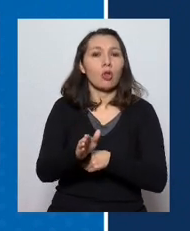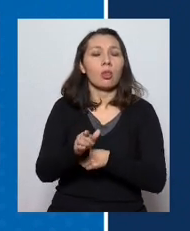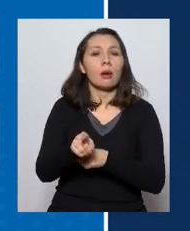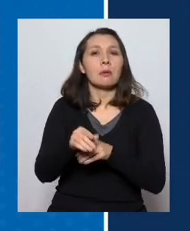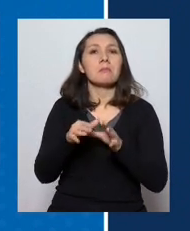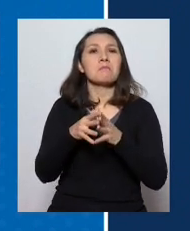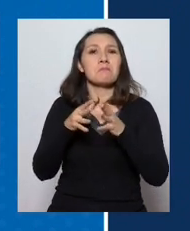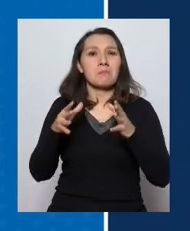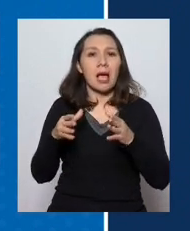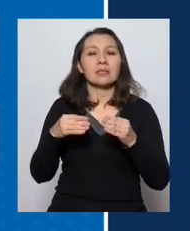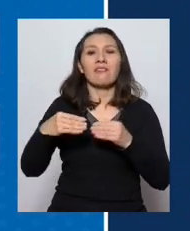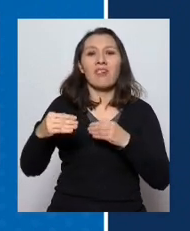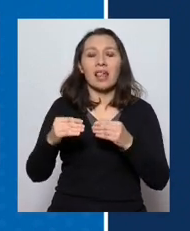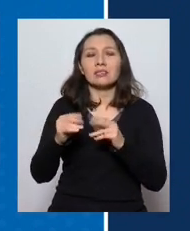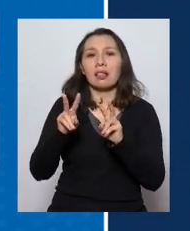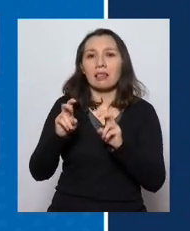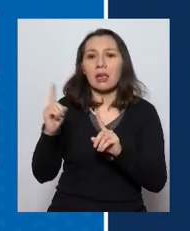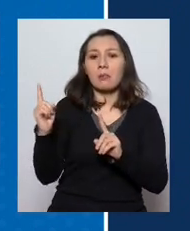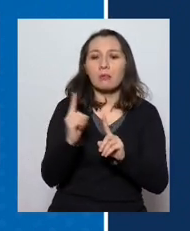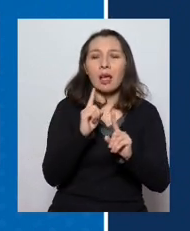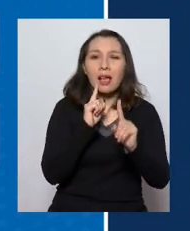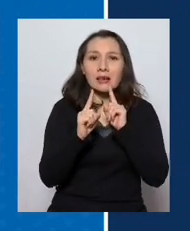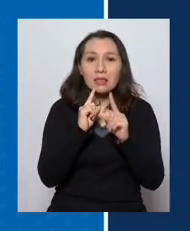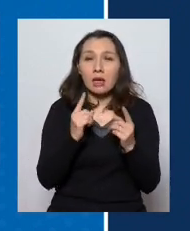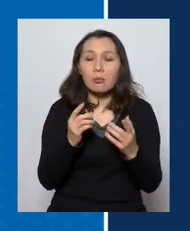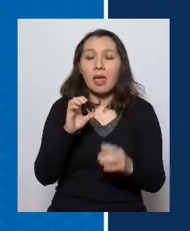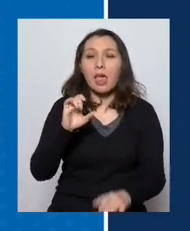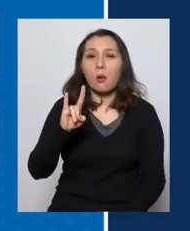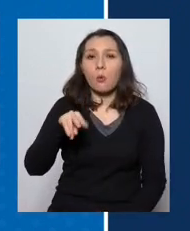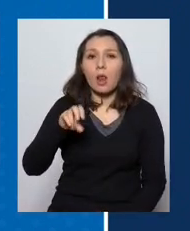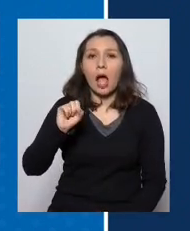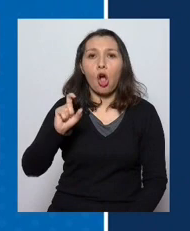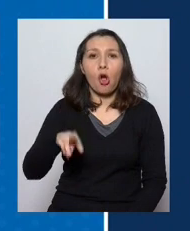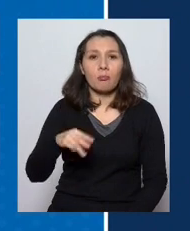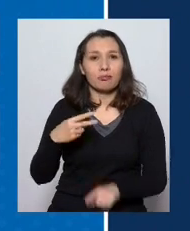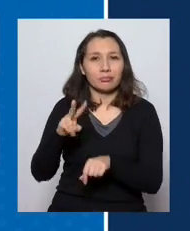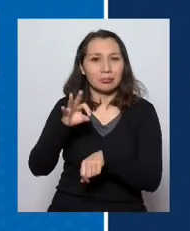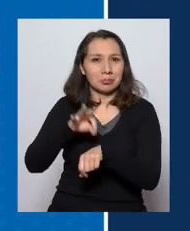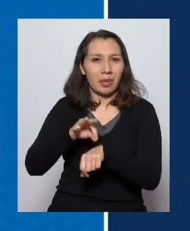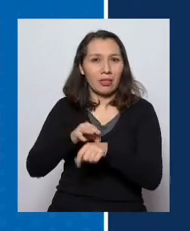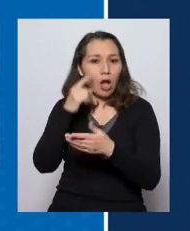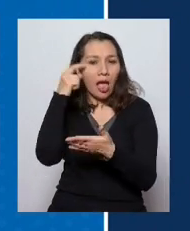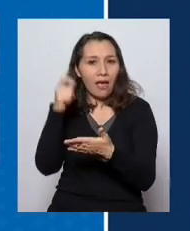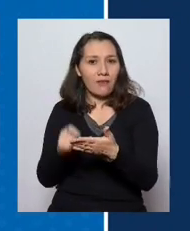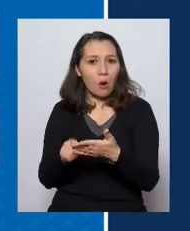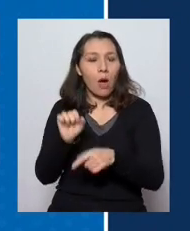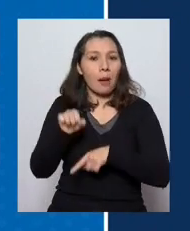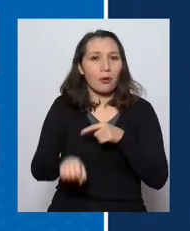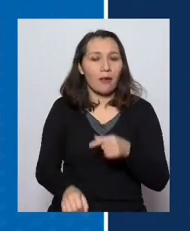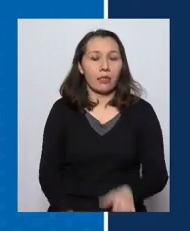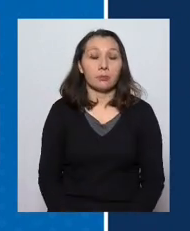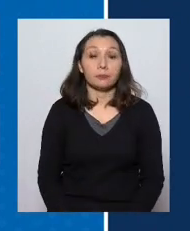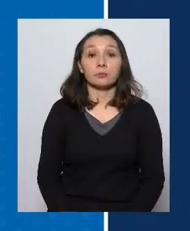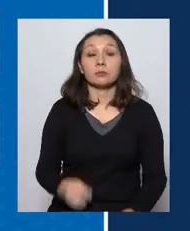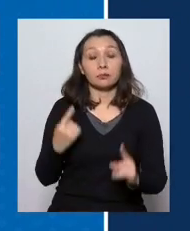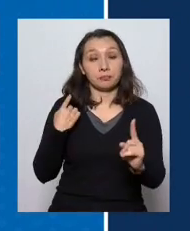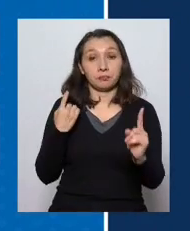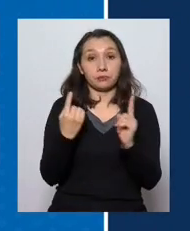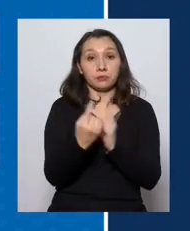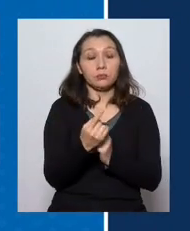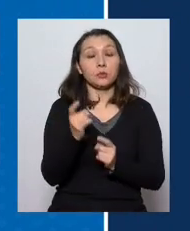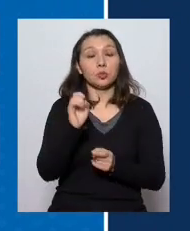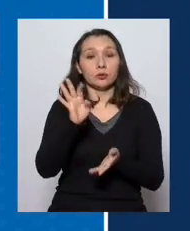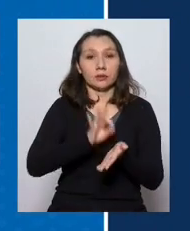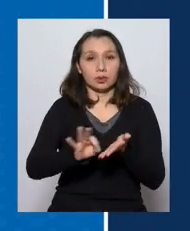esta mayor flexibilidad respecto a los exámenes EUNACOM voy a hacer la palabra para que conteste esta pregunta la subsecretaria